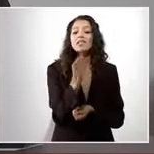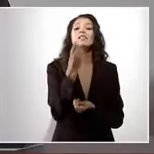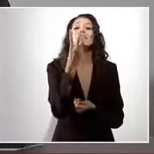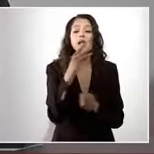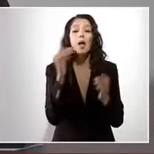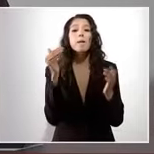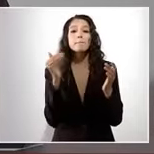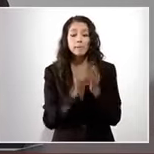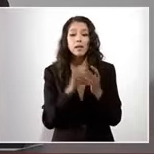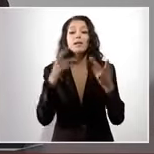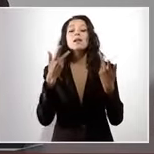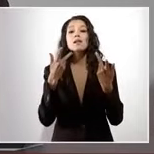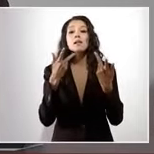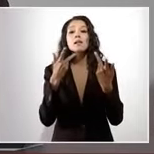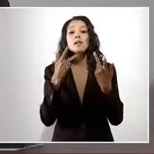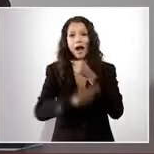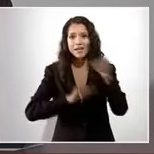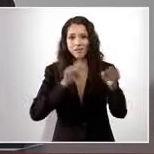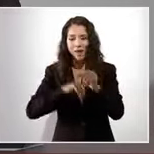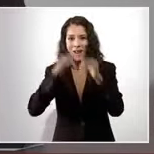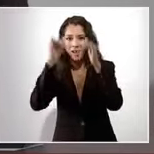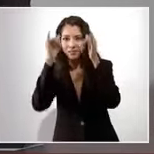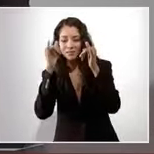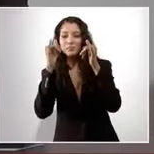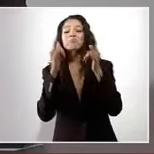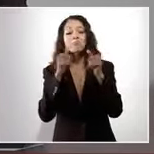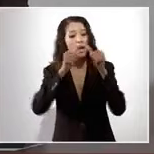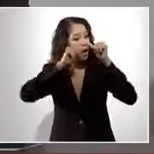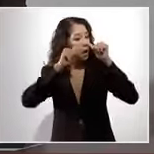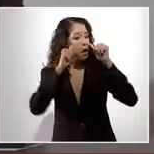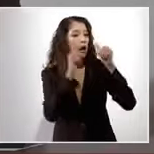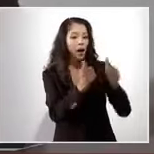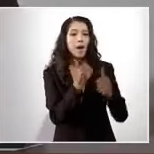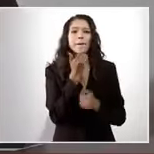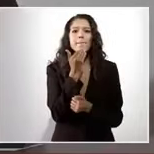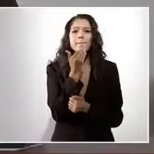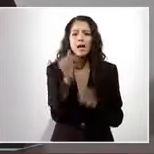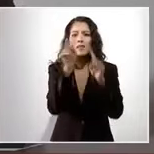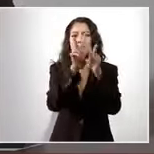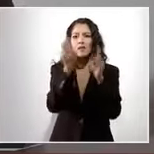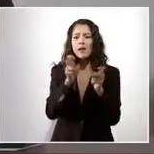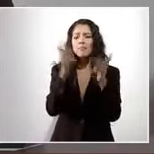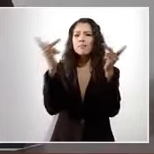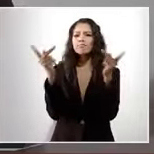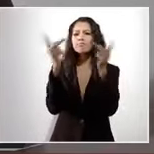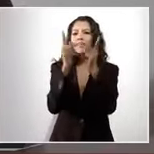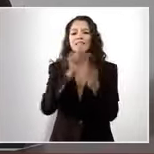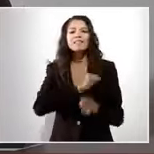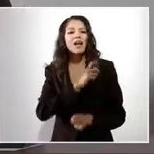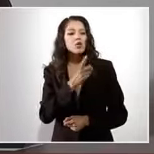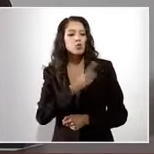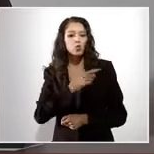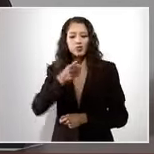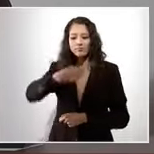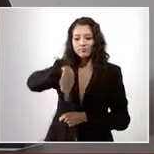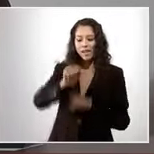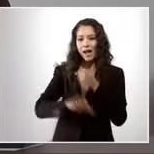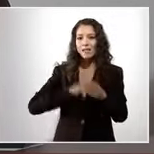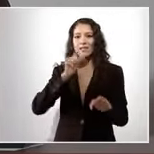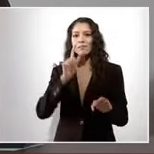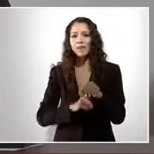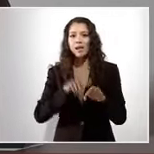cabezas de ganado, fundamentalmente atendidas con temas relacionados con la salud animal, donde